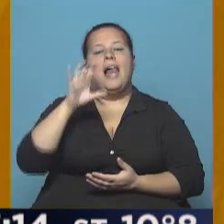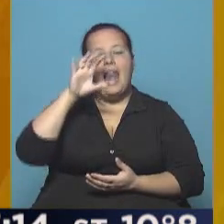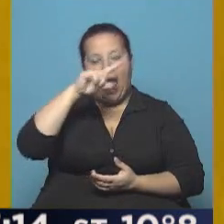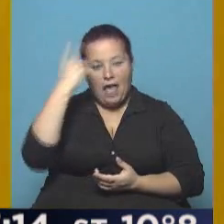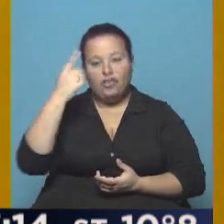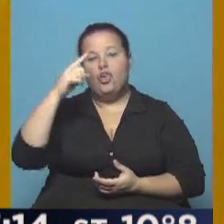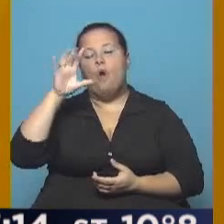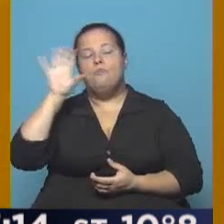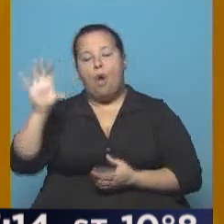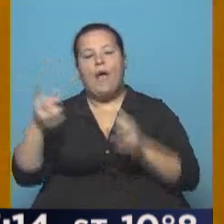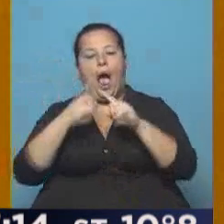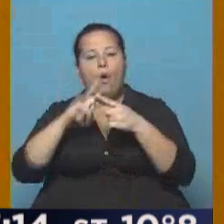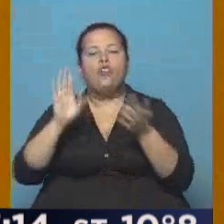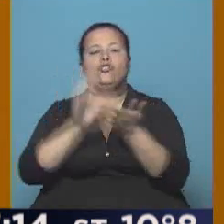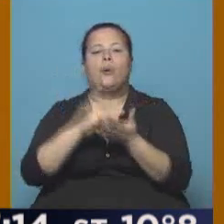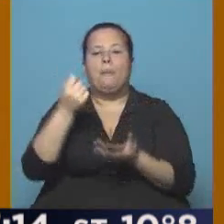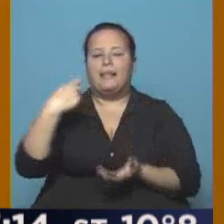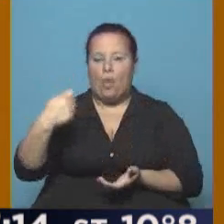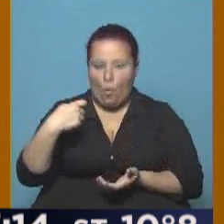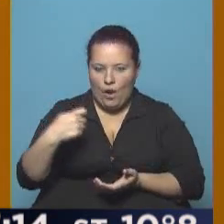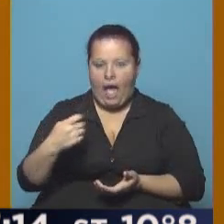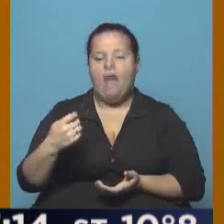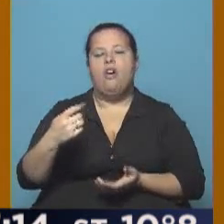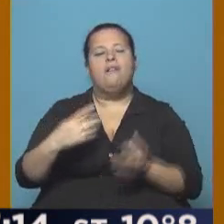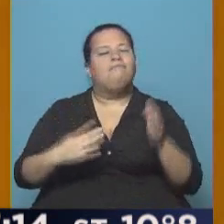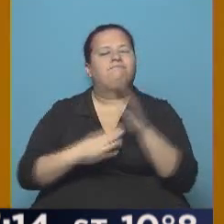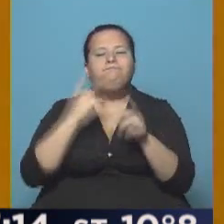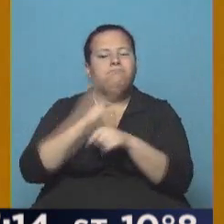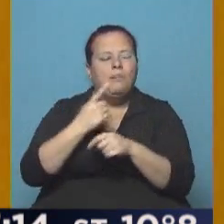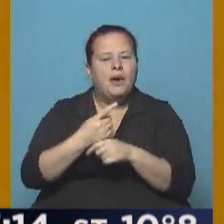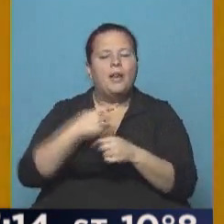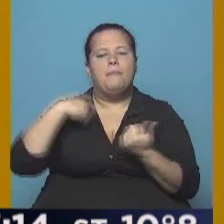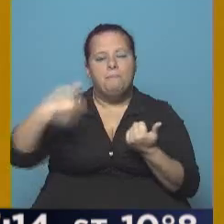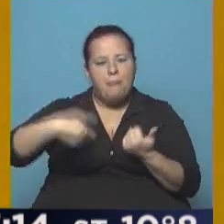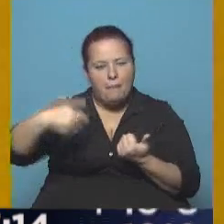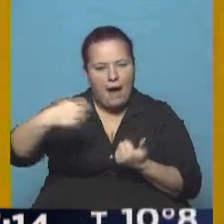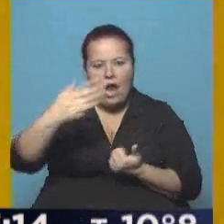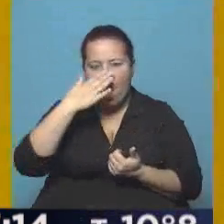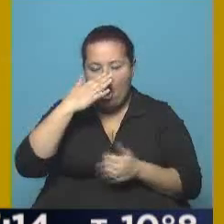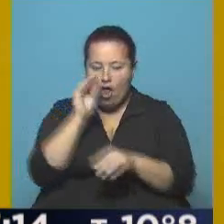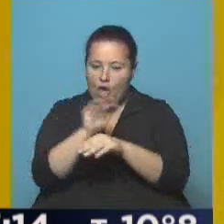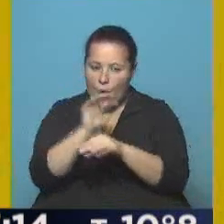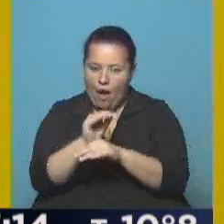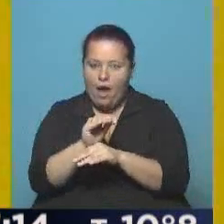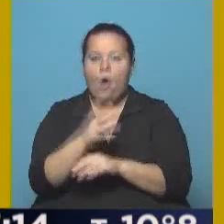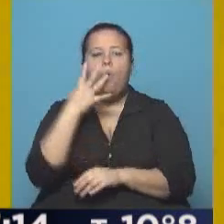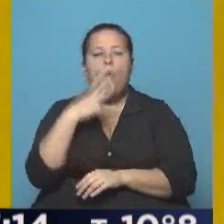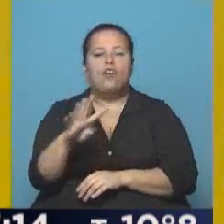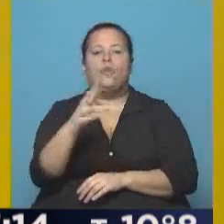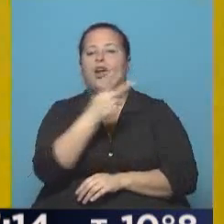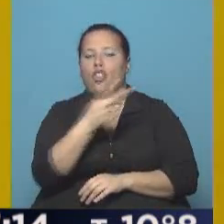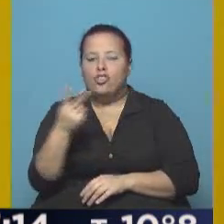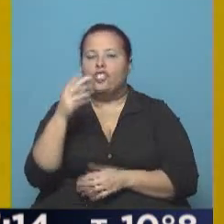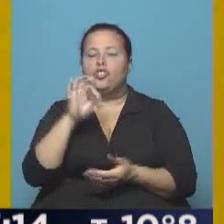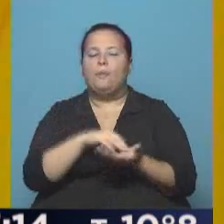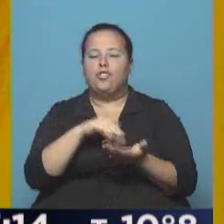llegaron a un acuerdo por la caja de jubilaciones. El Poder Central financiará a Córdoba, atención, 4.200